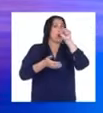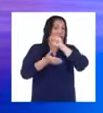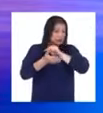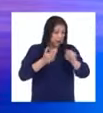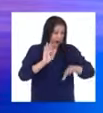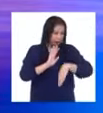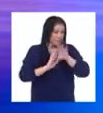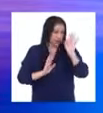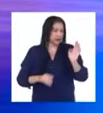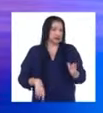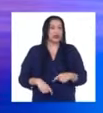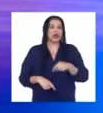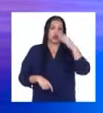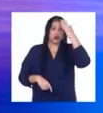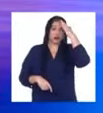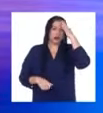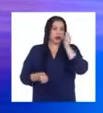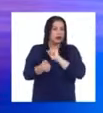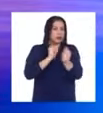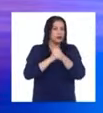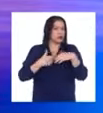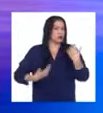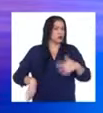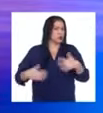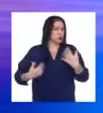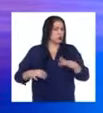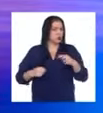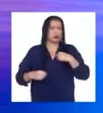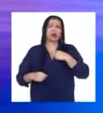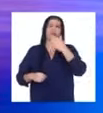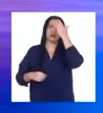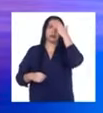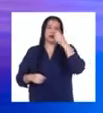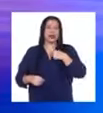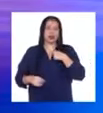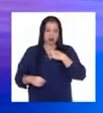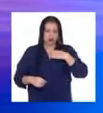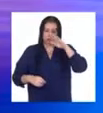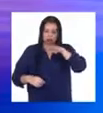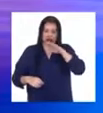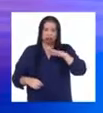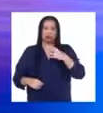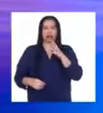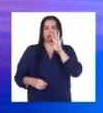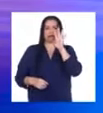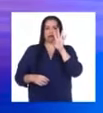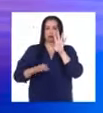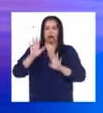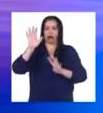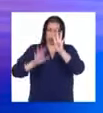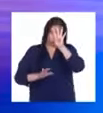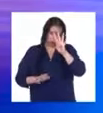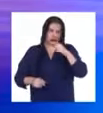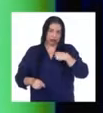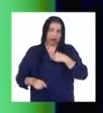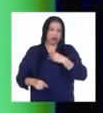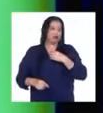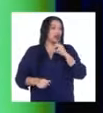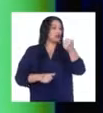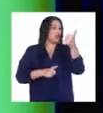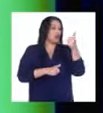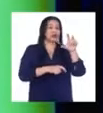Sabía que la competencia iba a ser fuerte porque eran chicas mayores que yo. Tenía 14 años y ellas tenían 17.